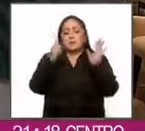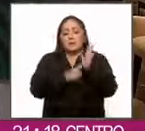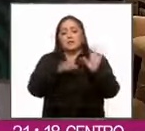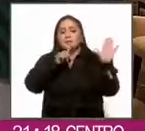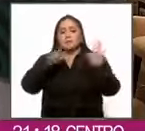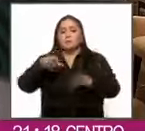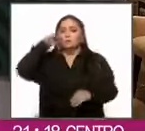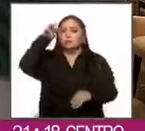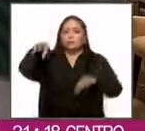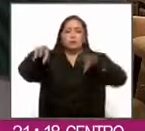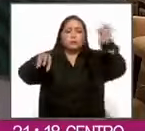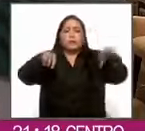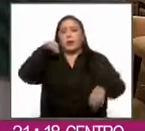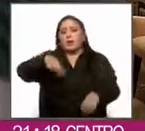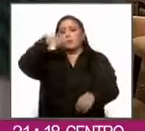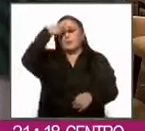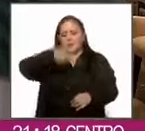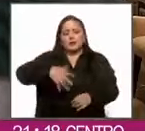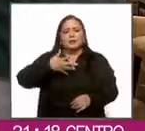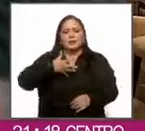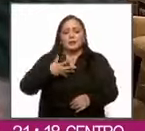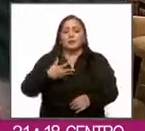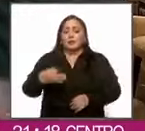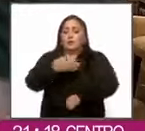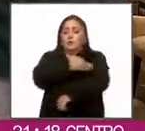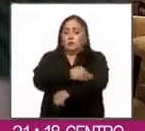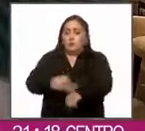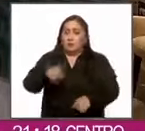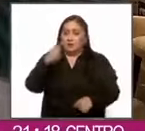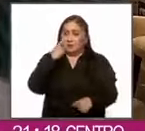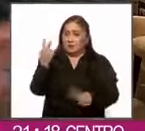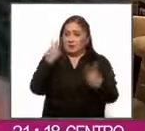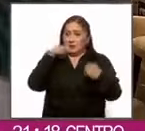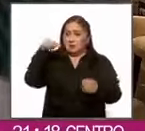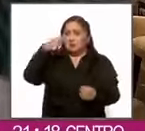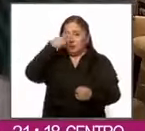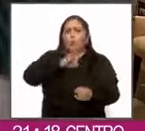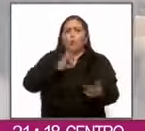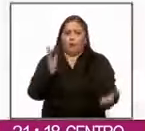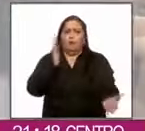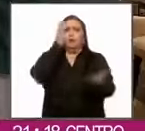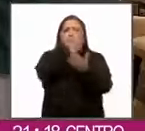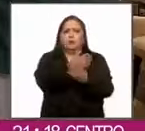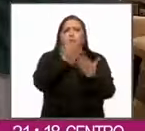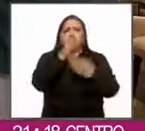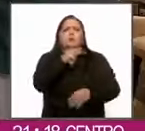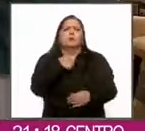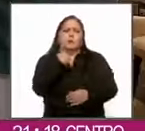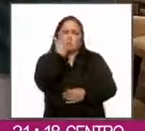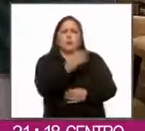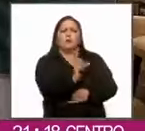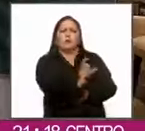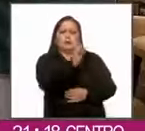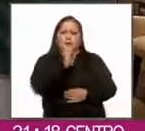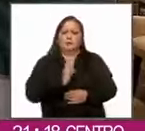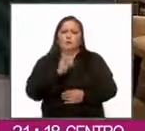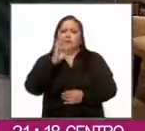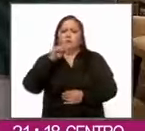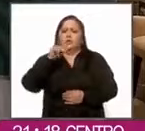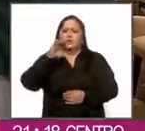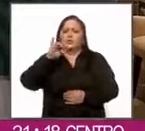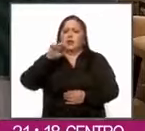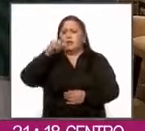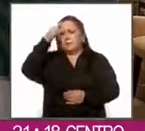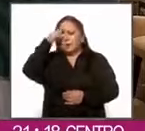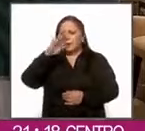sucursales en México. El familiar que nos está escuchando aquí en México puede ir a nuestras sucursales, piden su tarjeta financiera para el